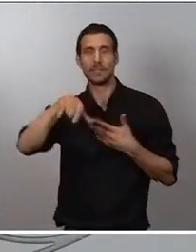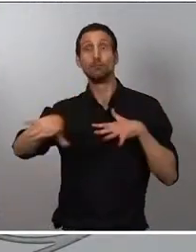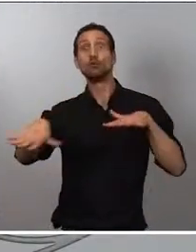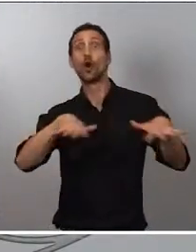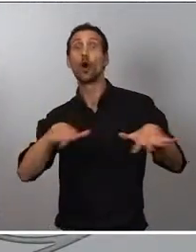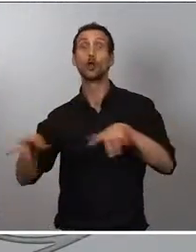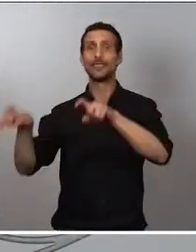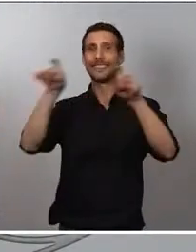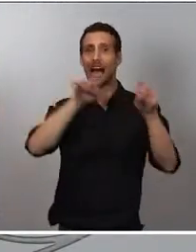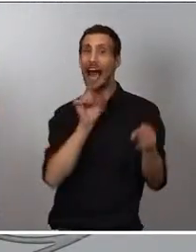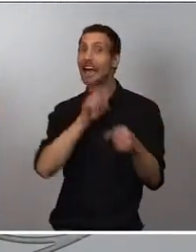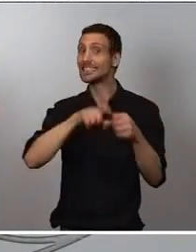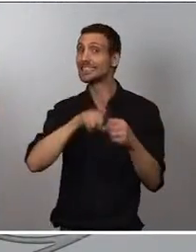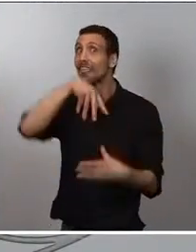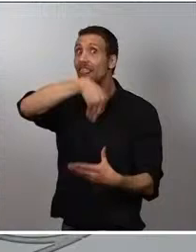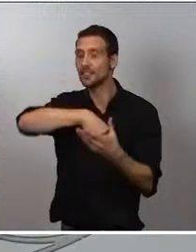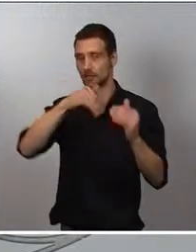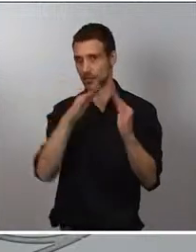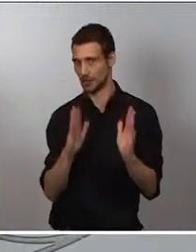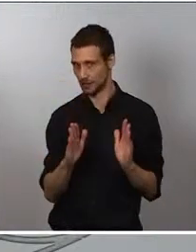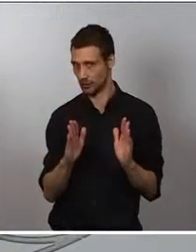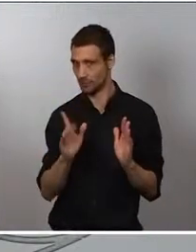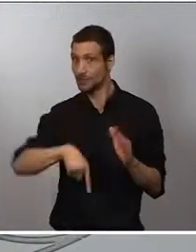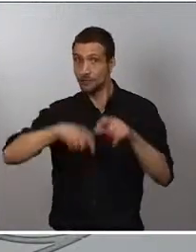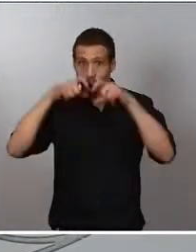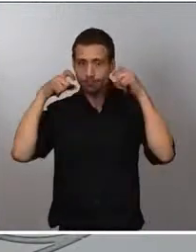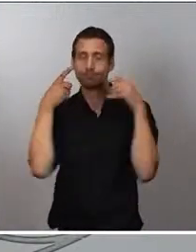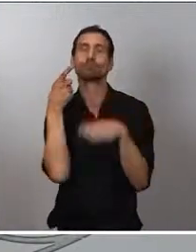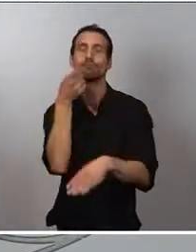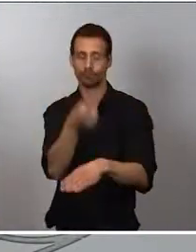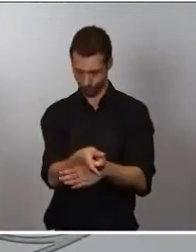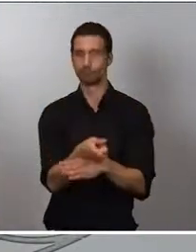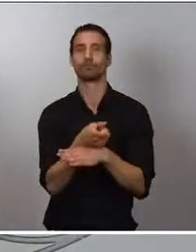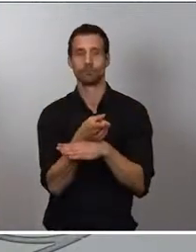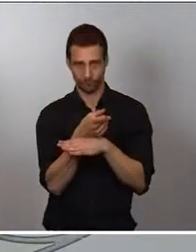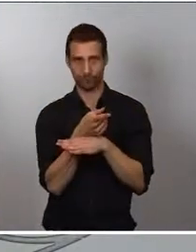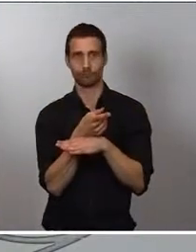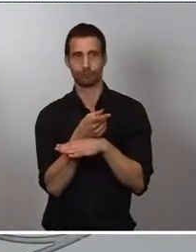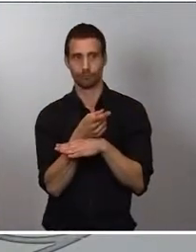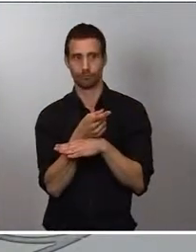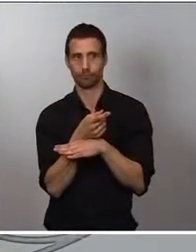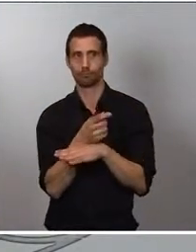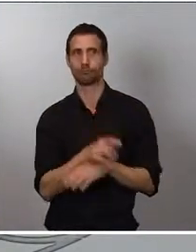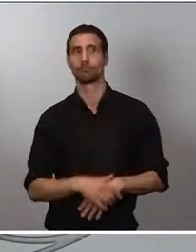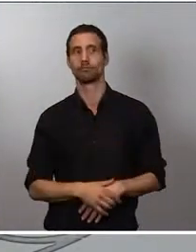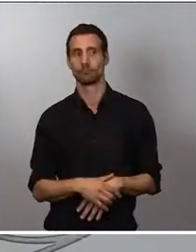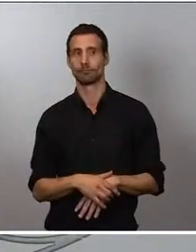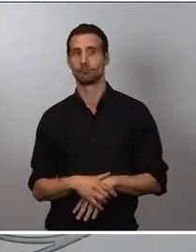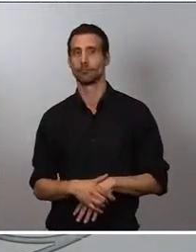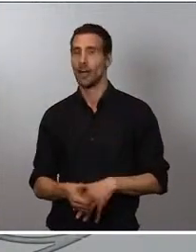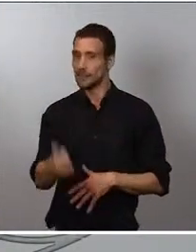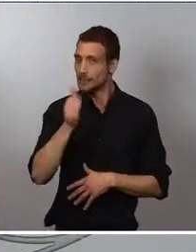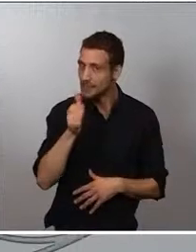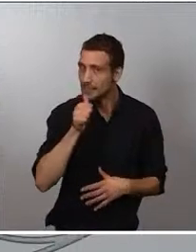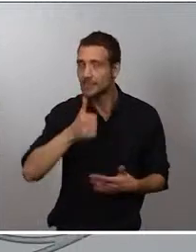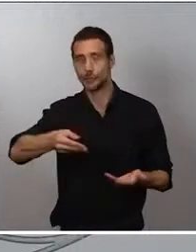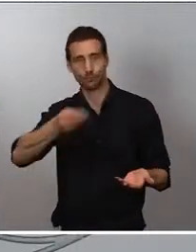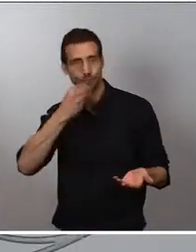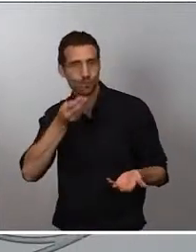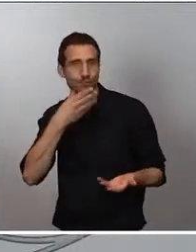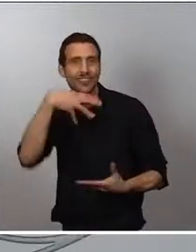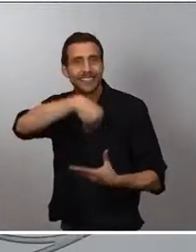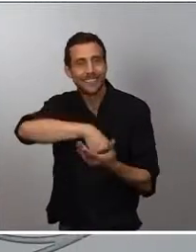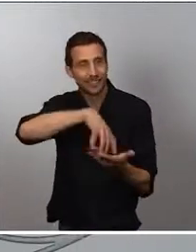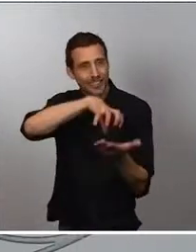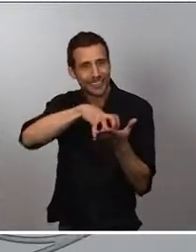el uso obligatorio de la mascarilla, el no permitir el uso de comidas o bebidas dentro de estos recintos deportivos para